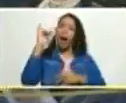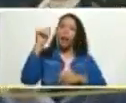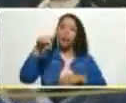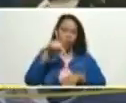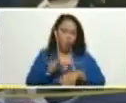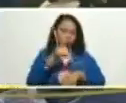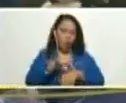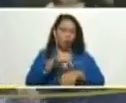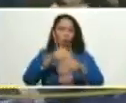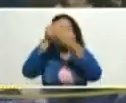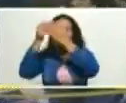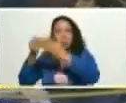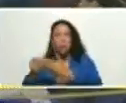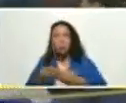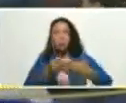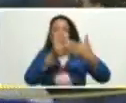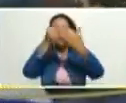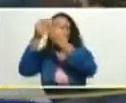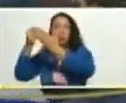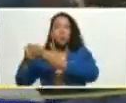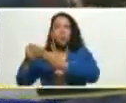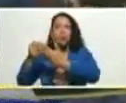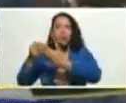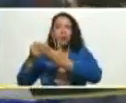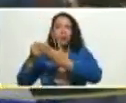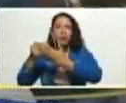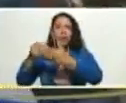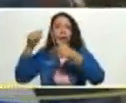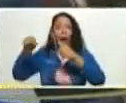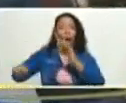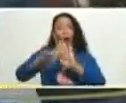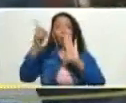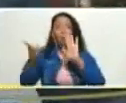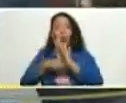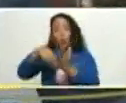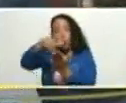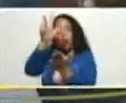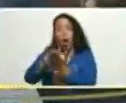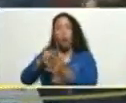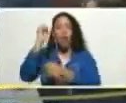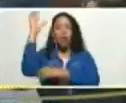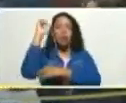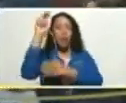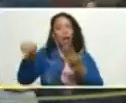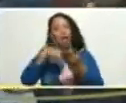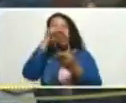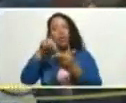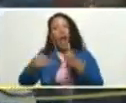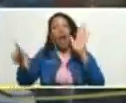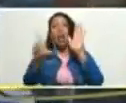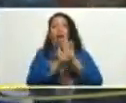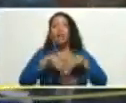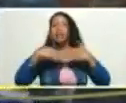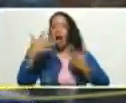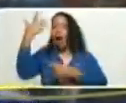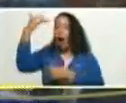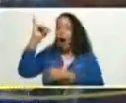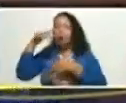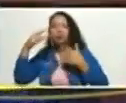momento en estudio y que están en plenaria para ser aprobadas por la asamblea nacional leyes que tengan